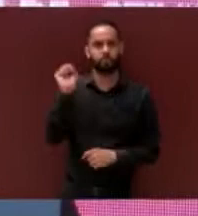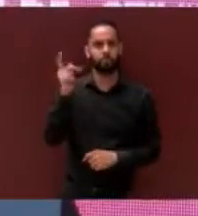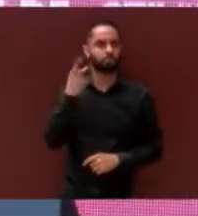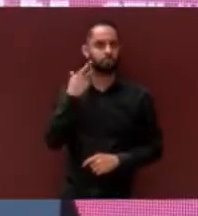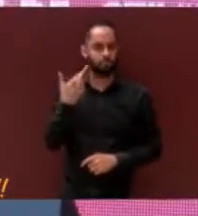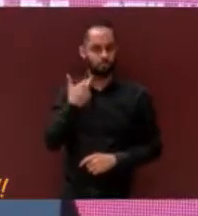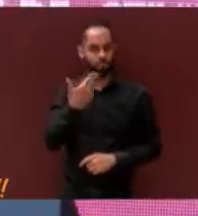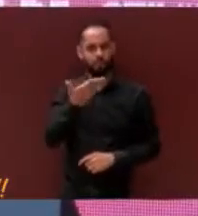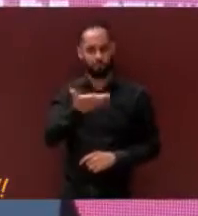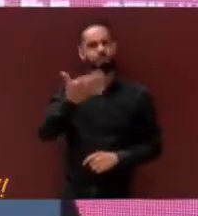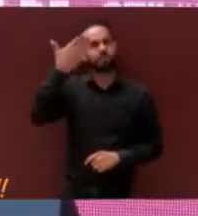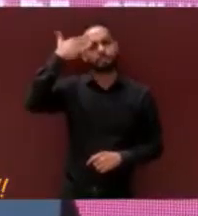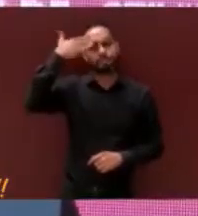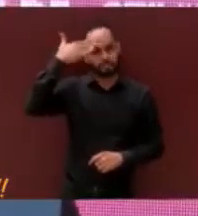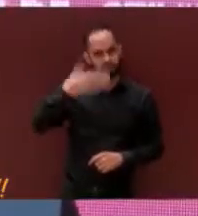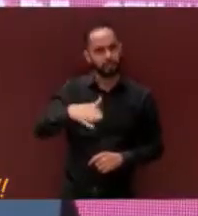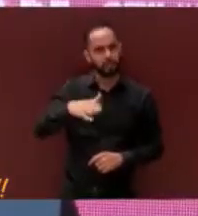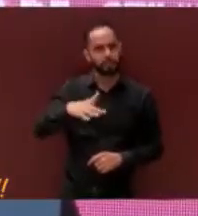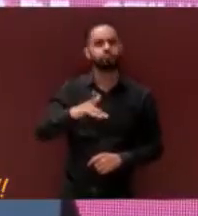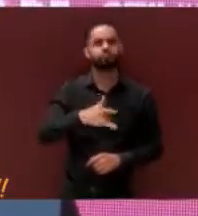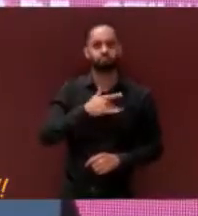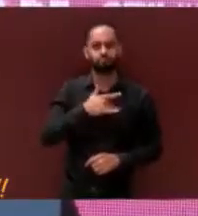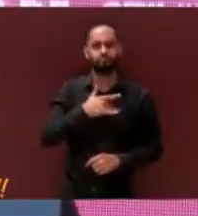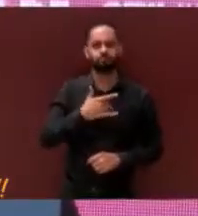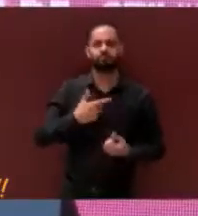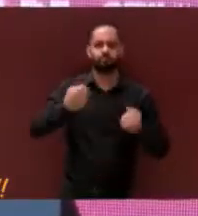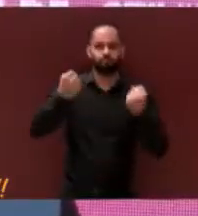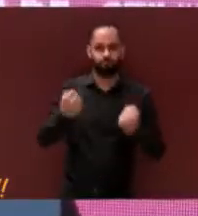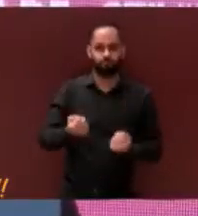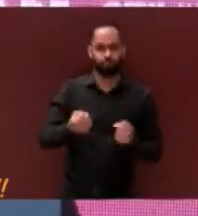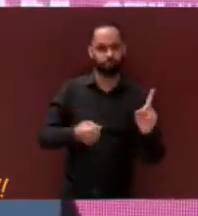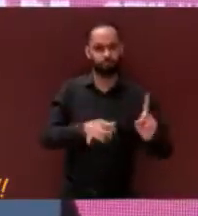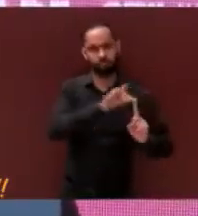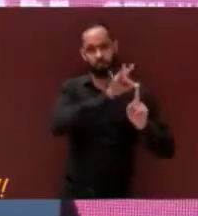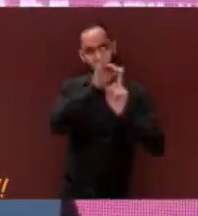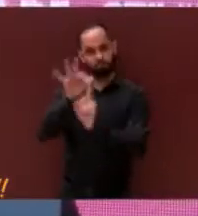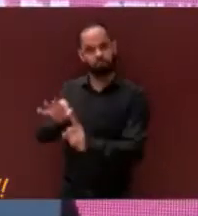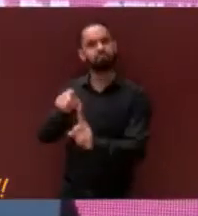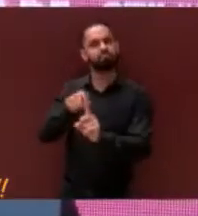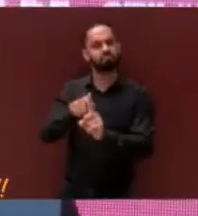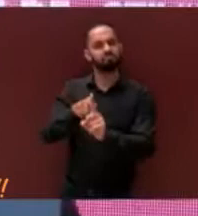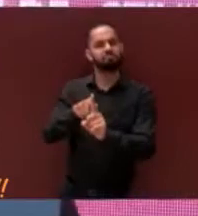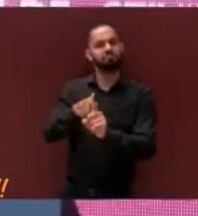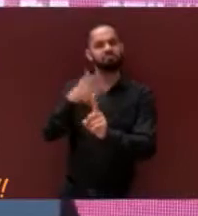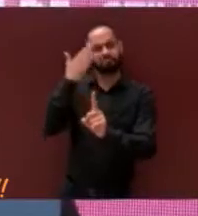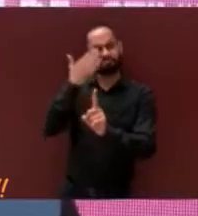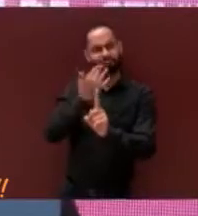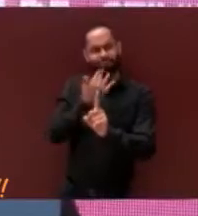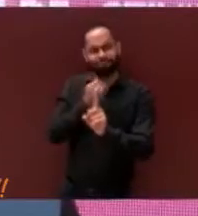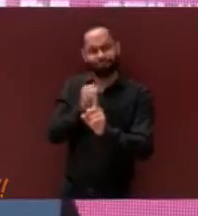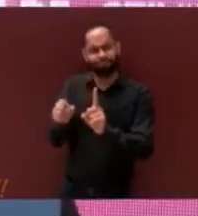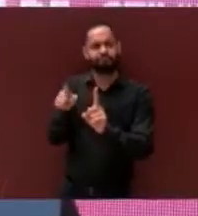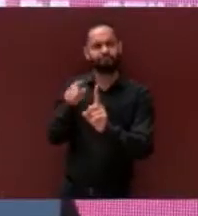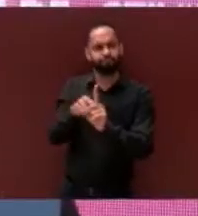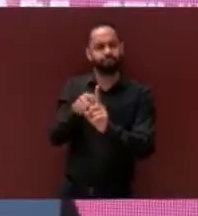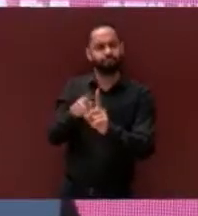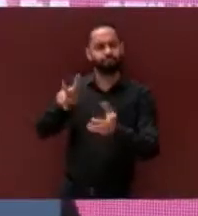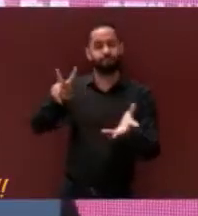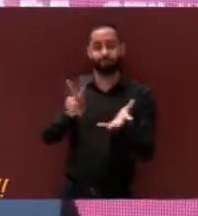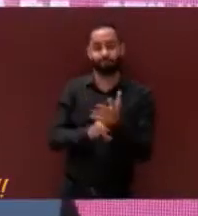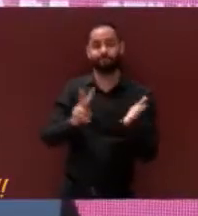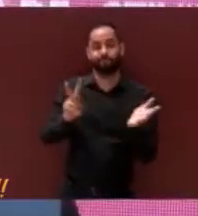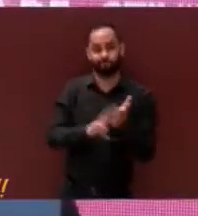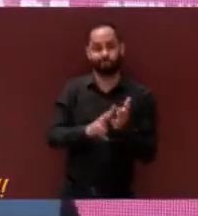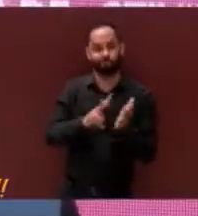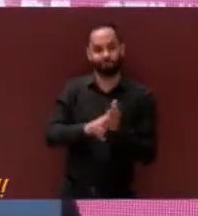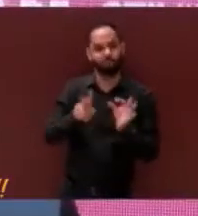procuradora, sabía que contaba en esta dirección como una herramienta muy valiosa y